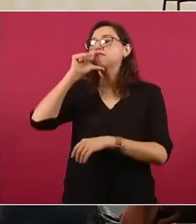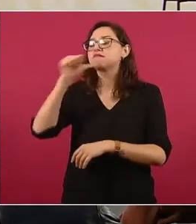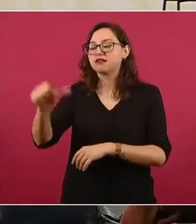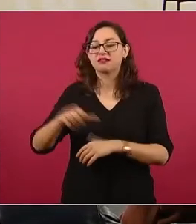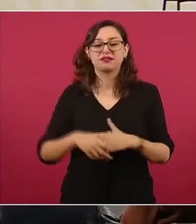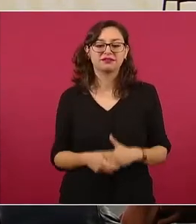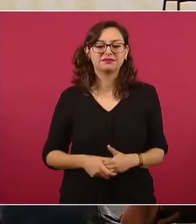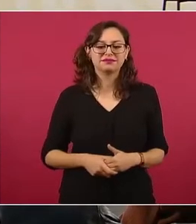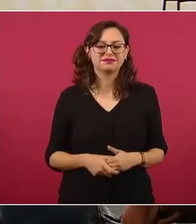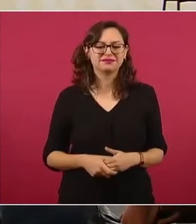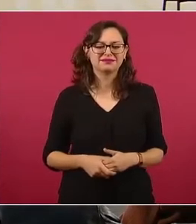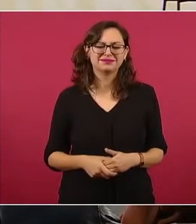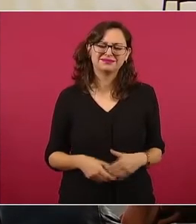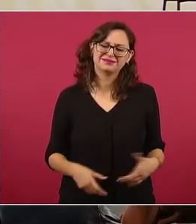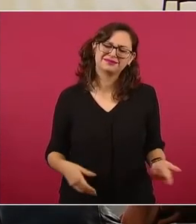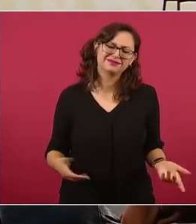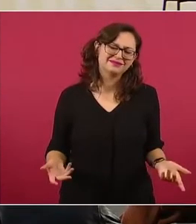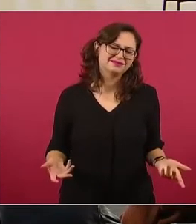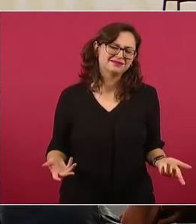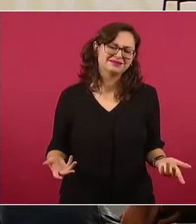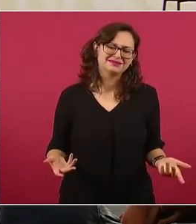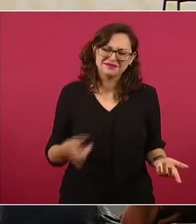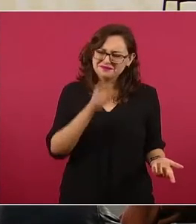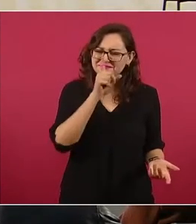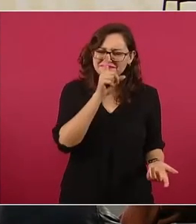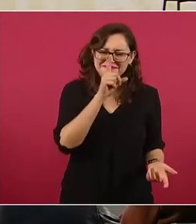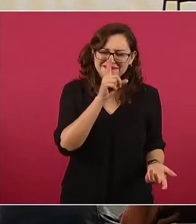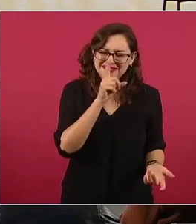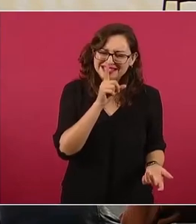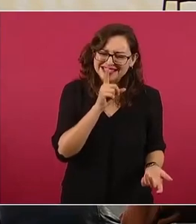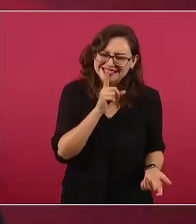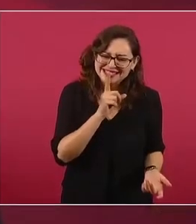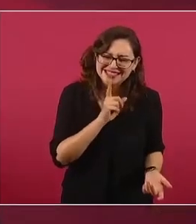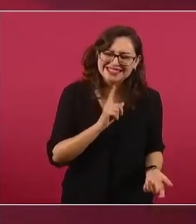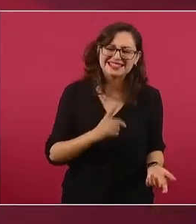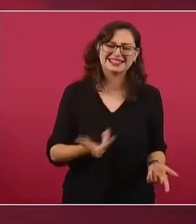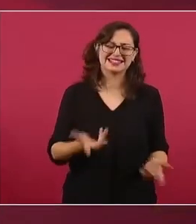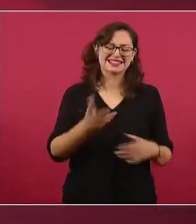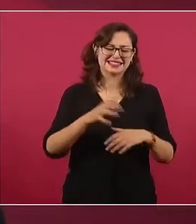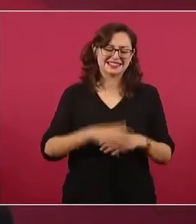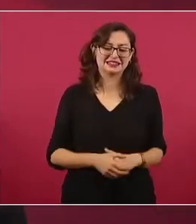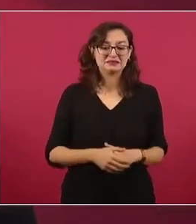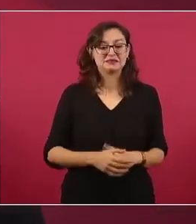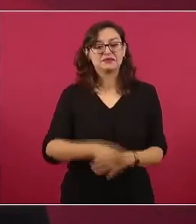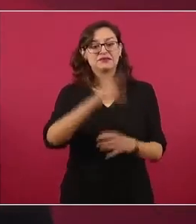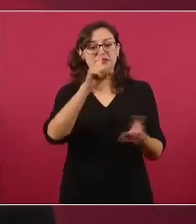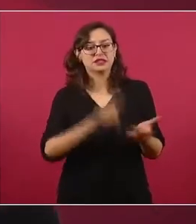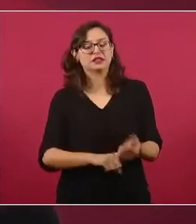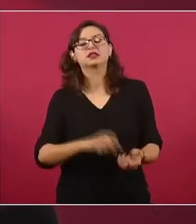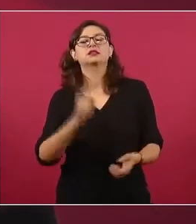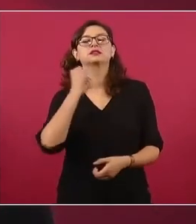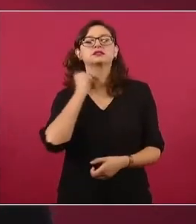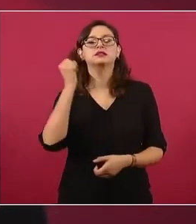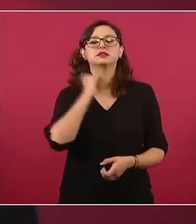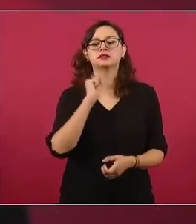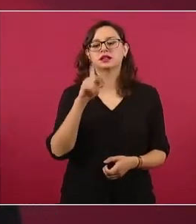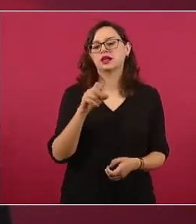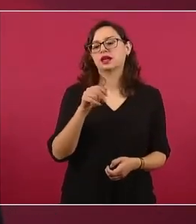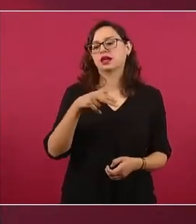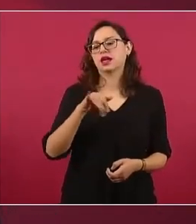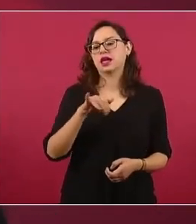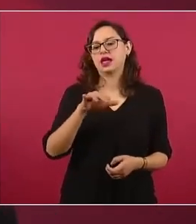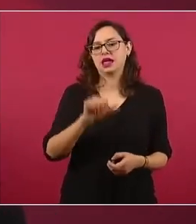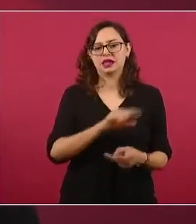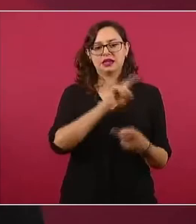más alejado de la realidad. Entre los que se sumaron a esta campaña estuvieron la senadora Akenia López del PAN,